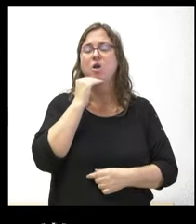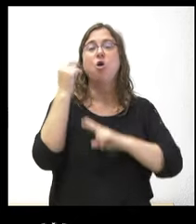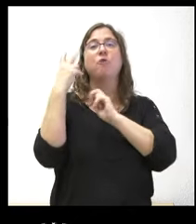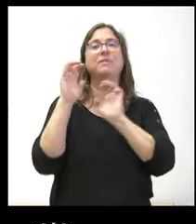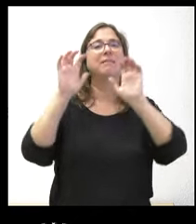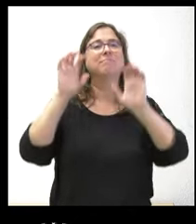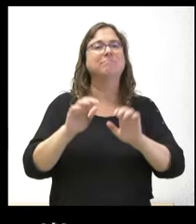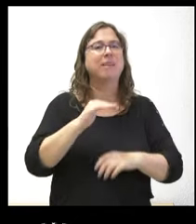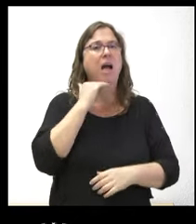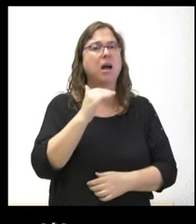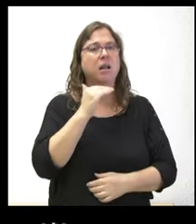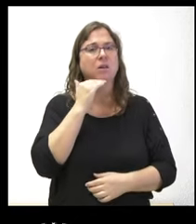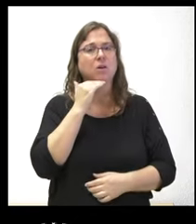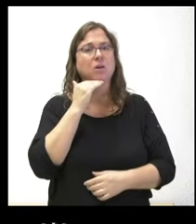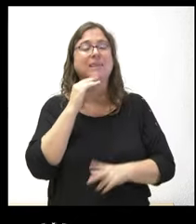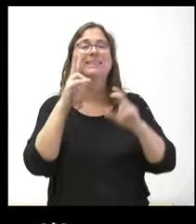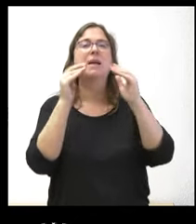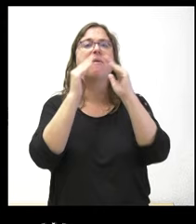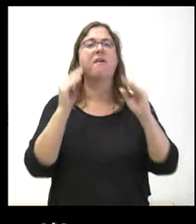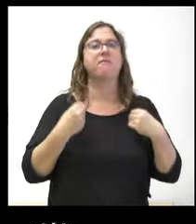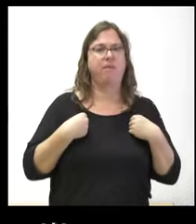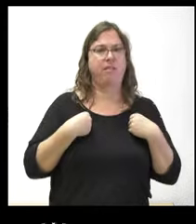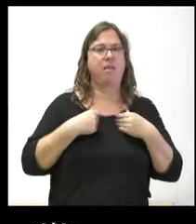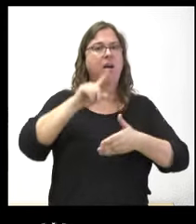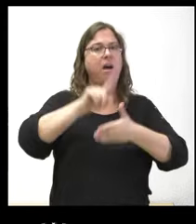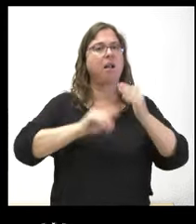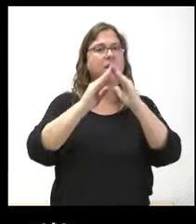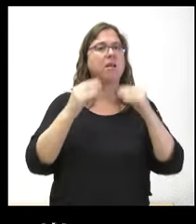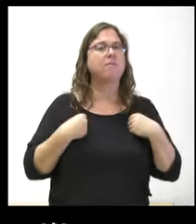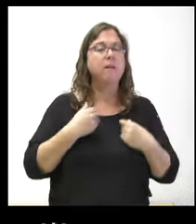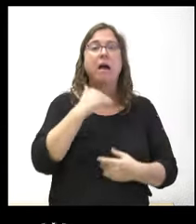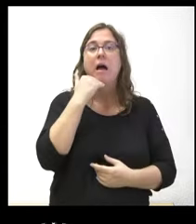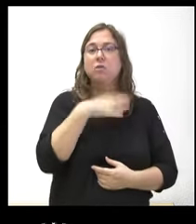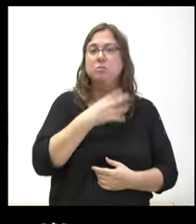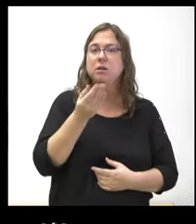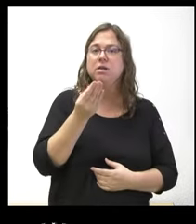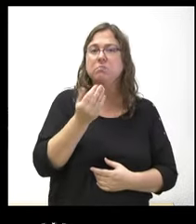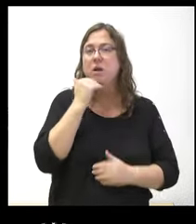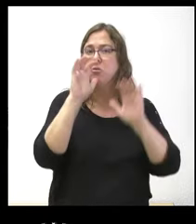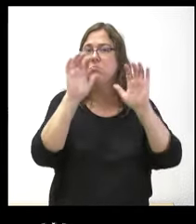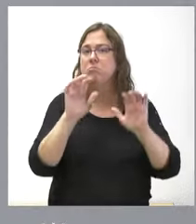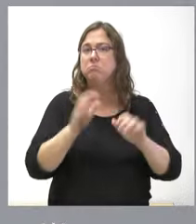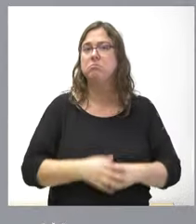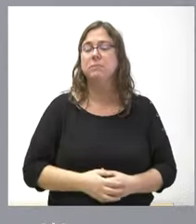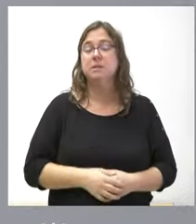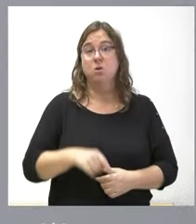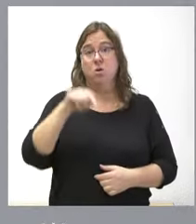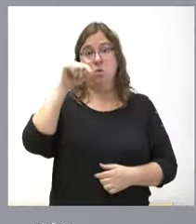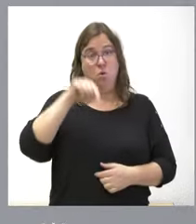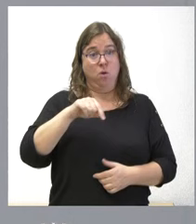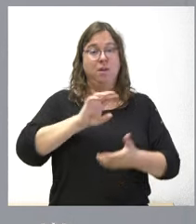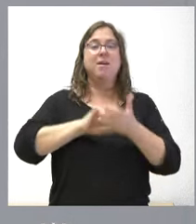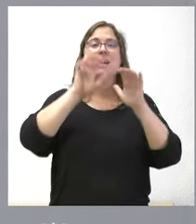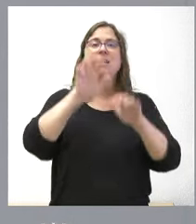más en lo que es el apartado de la vivienda alquiler de vivienda no sé si ahí ven algún margen que puedan introducir Hoy Castilla y León tiene